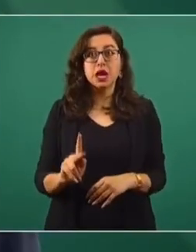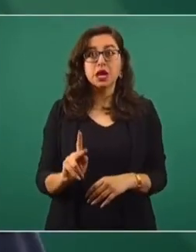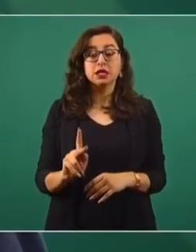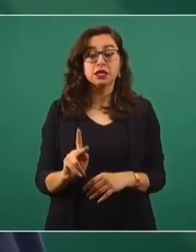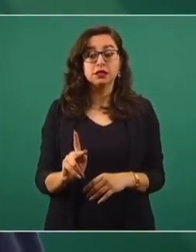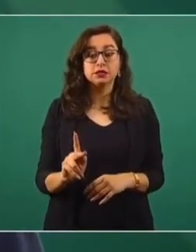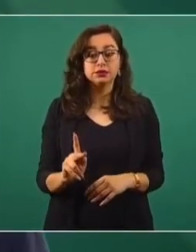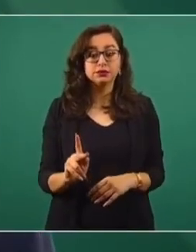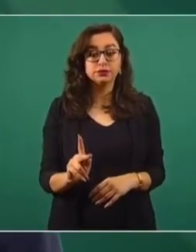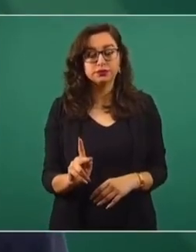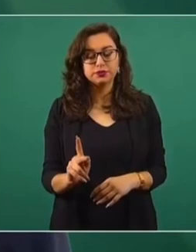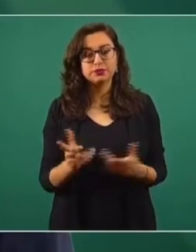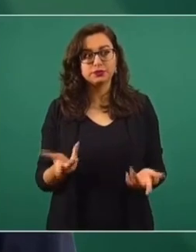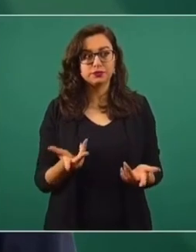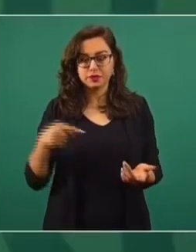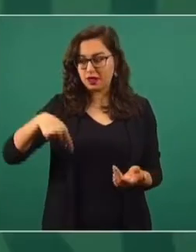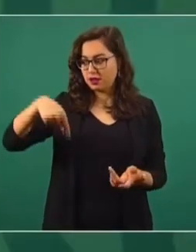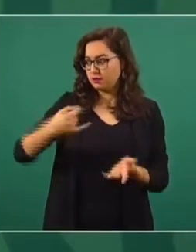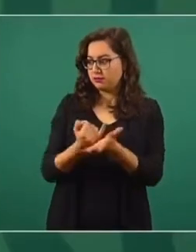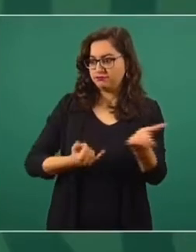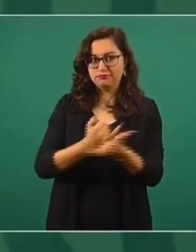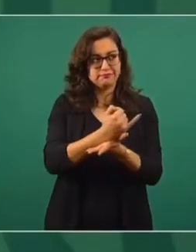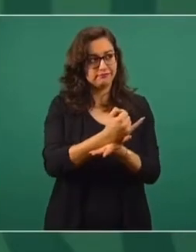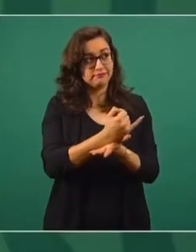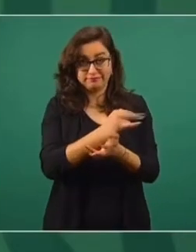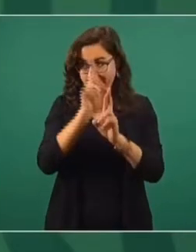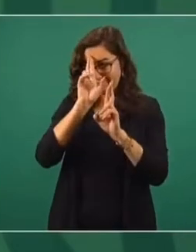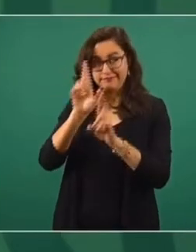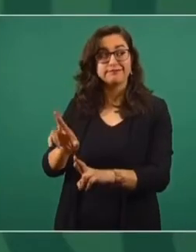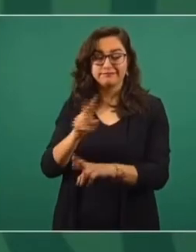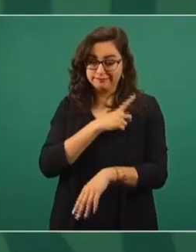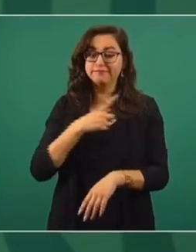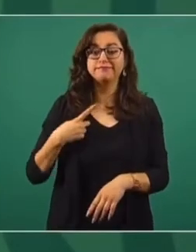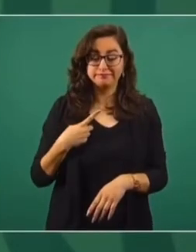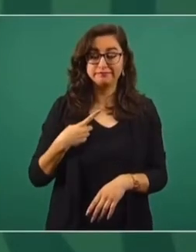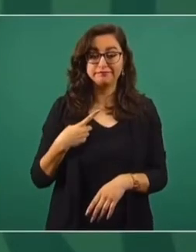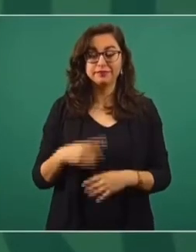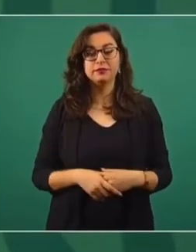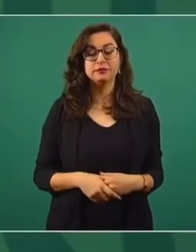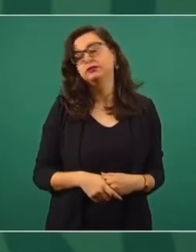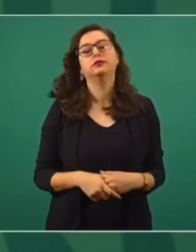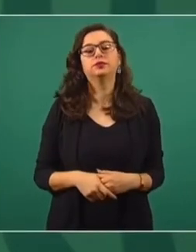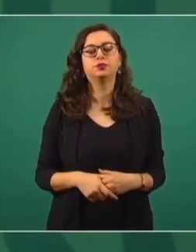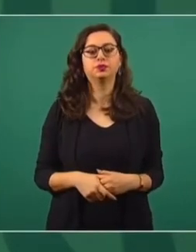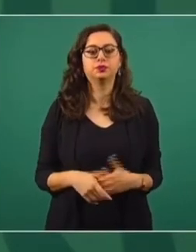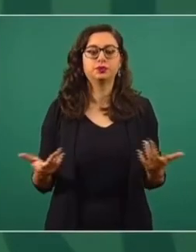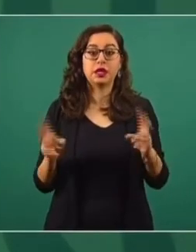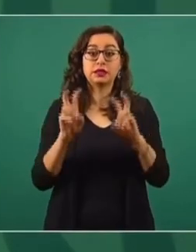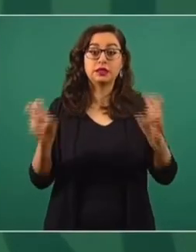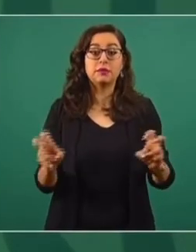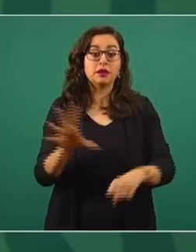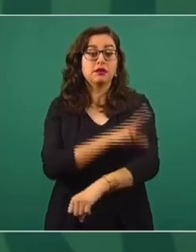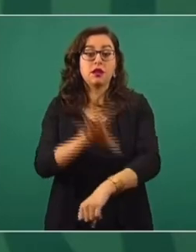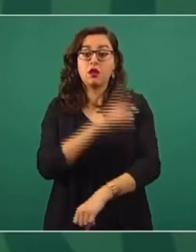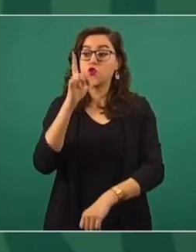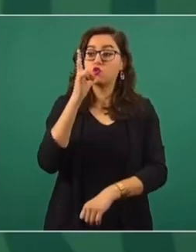Pero debemos respetar. En esta materia del manejo de la política eléctrica,